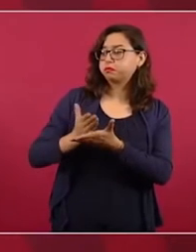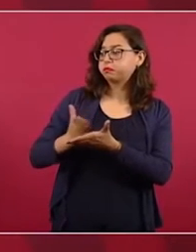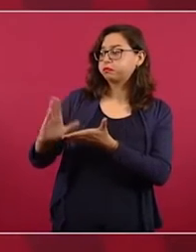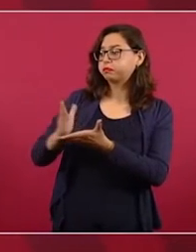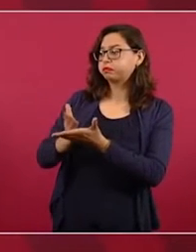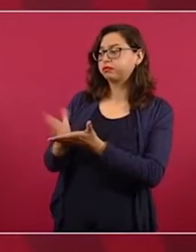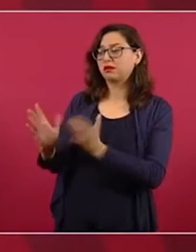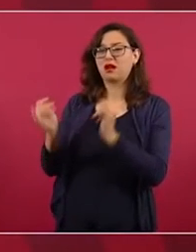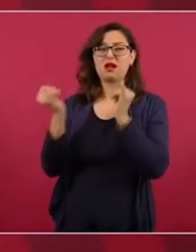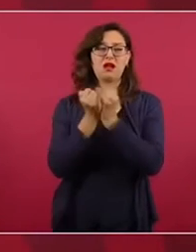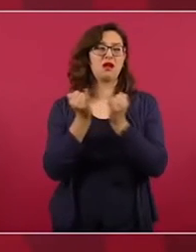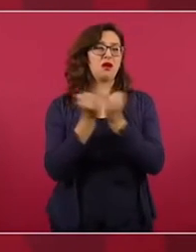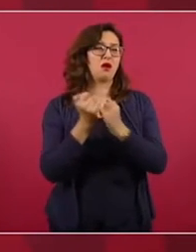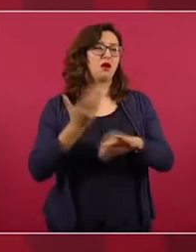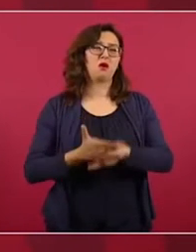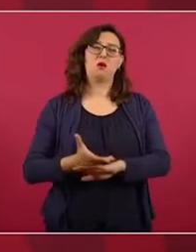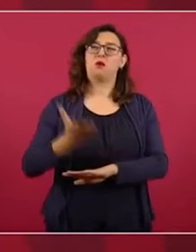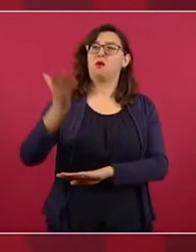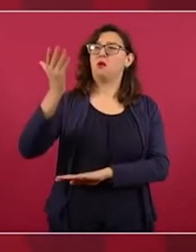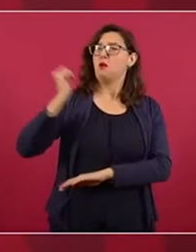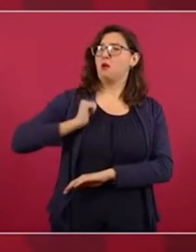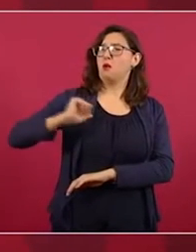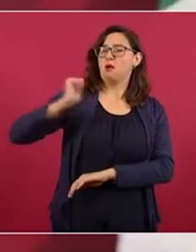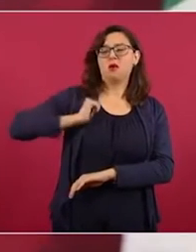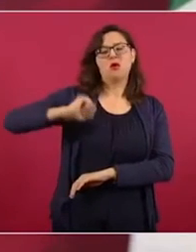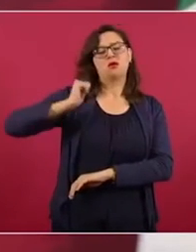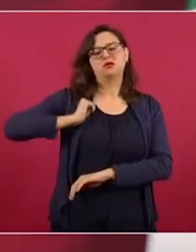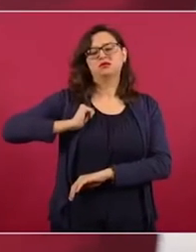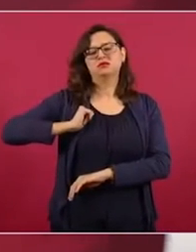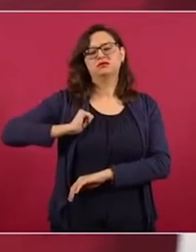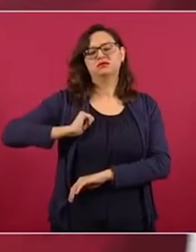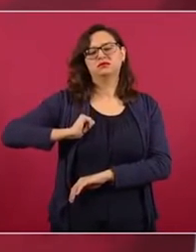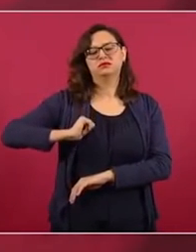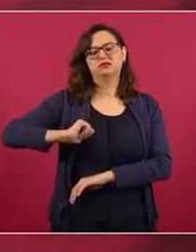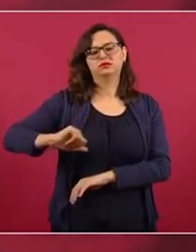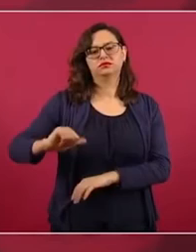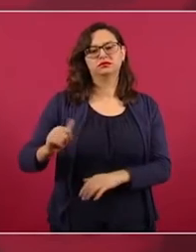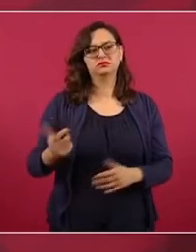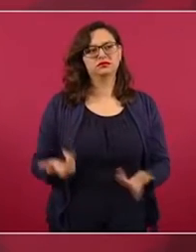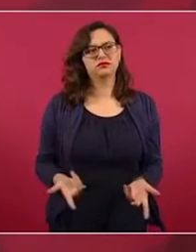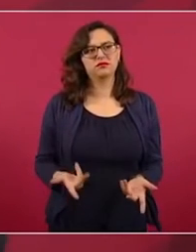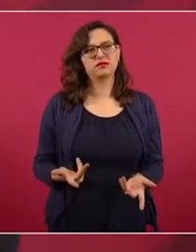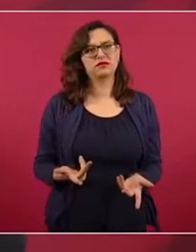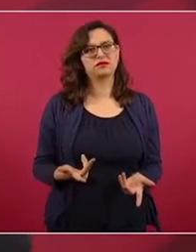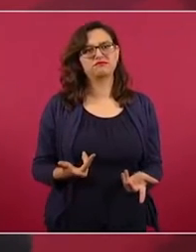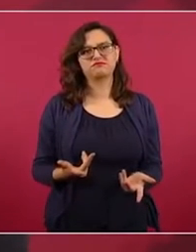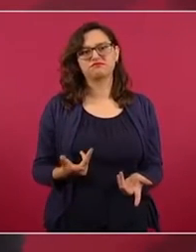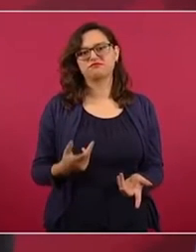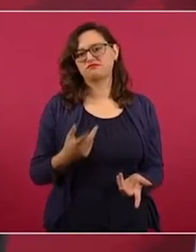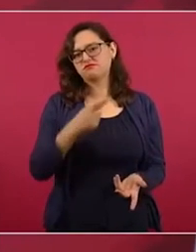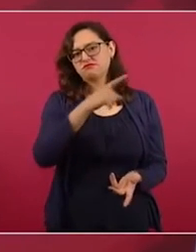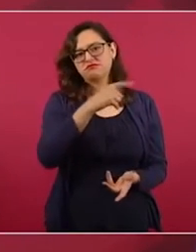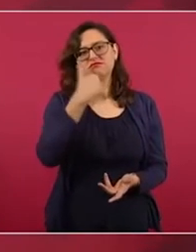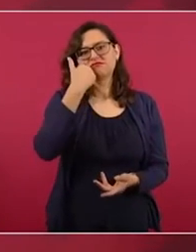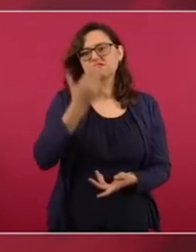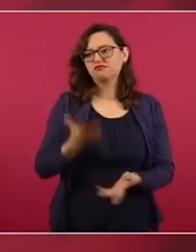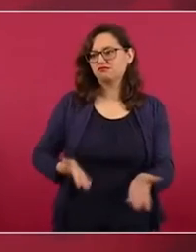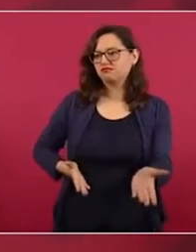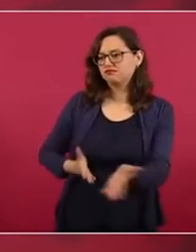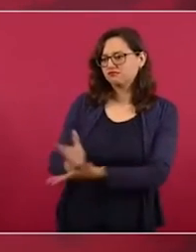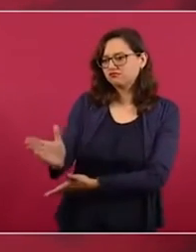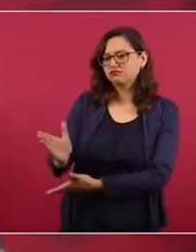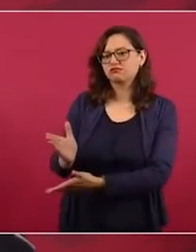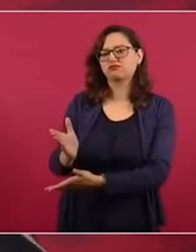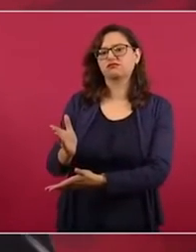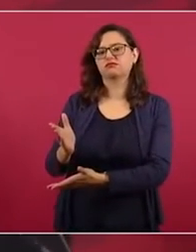vieja política de intervencionismo, de